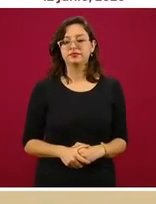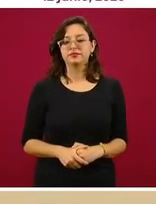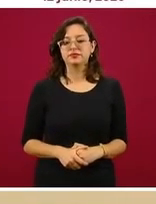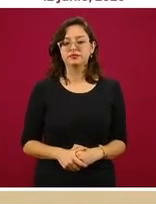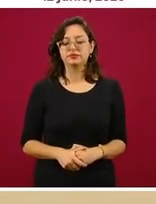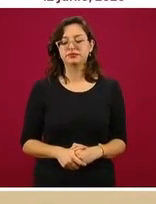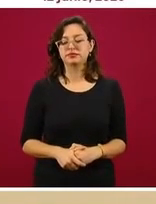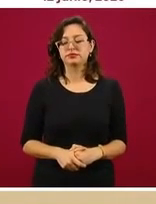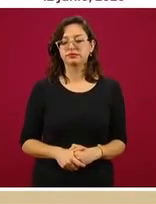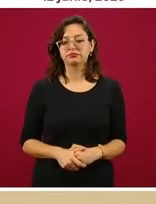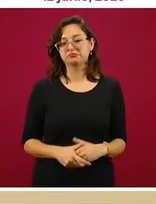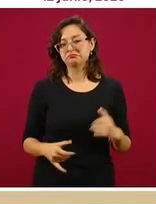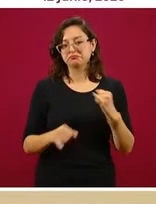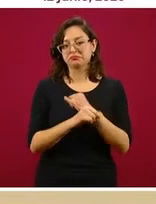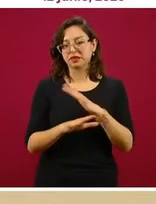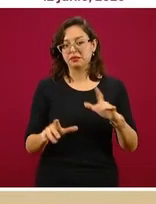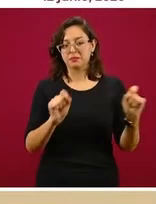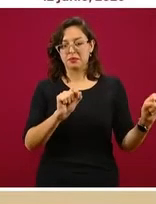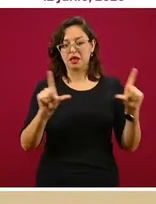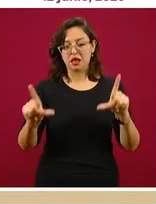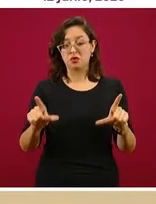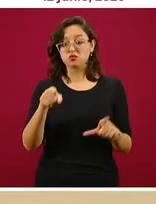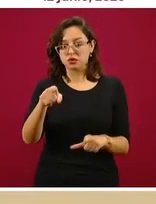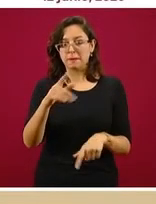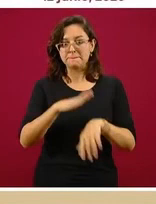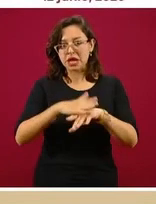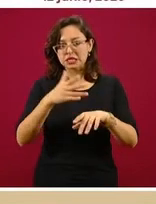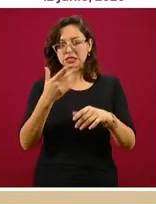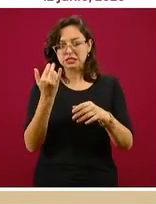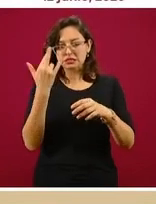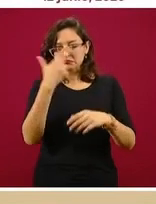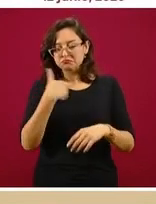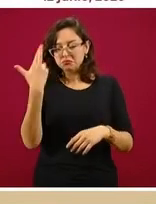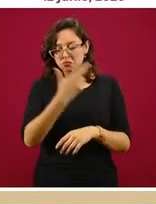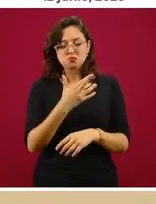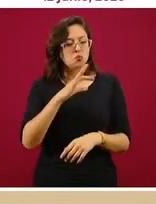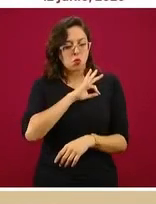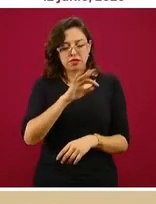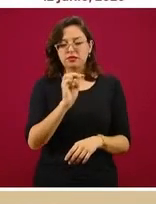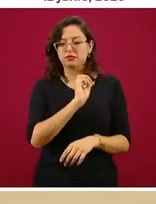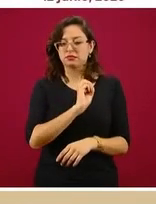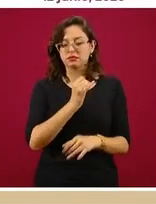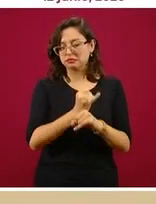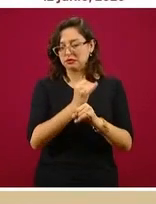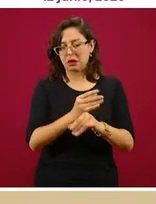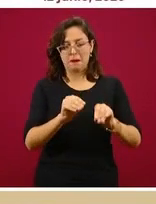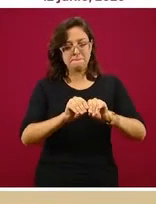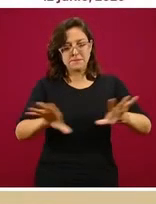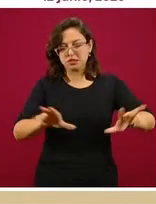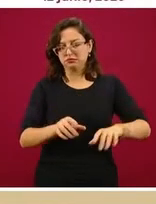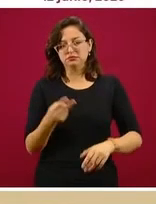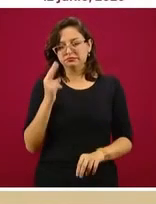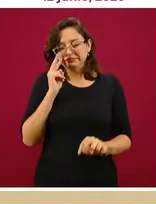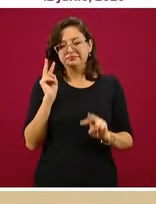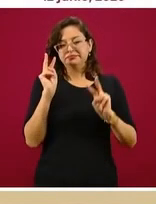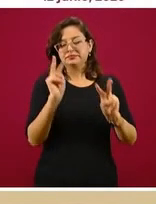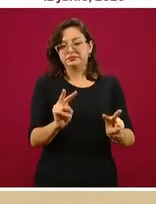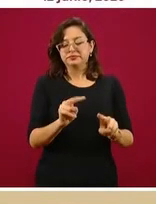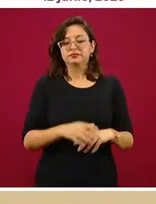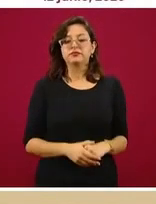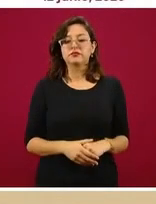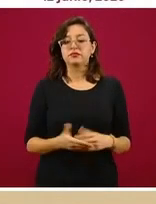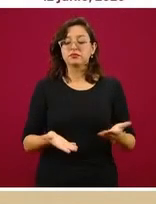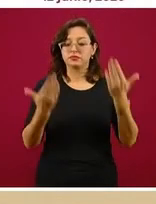casa. Esta información también va a estar disponible, es pública. Y esto deriva en un